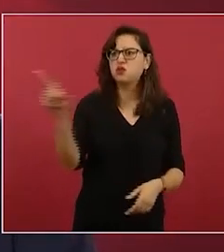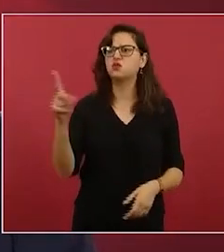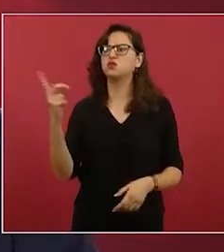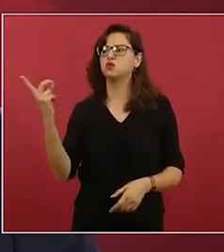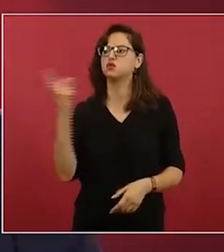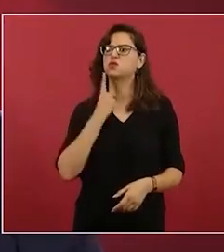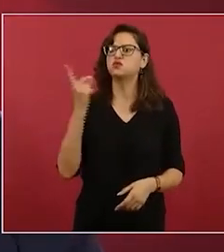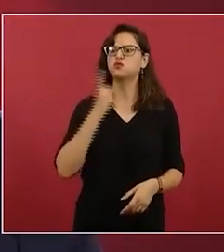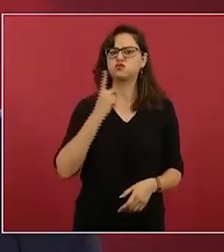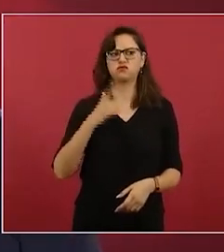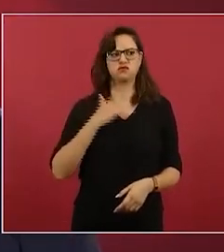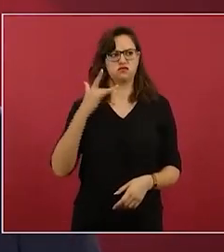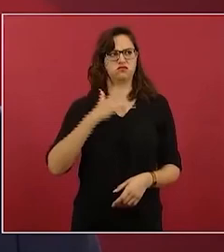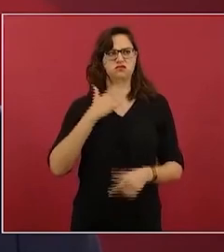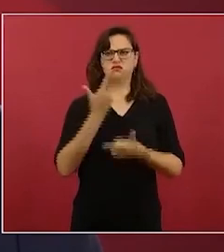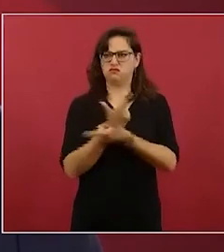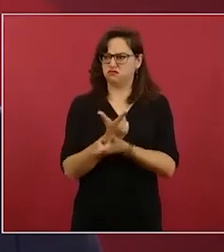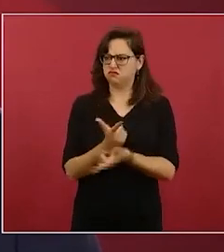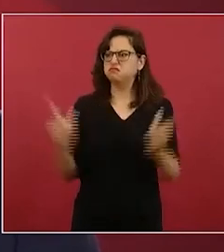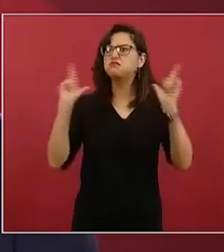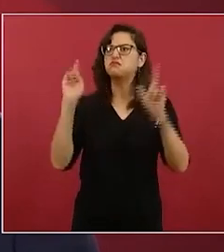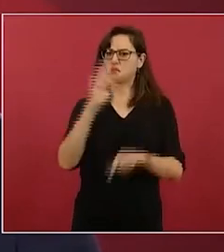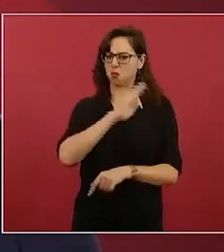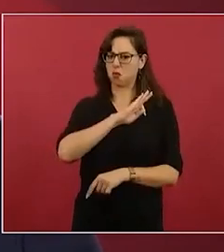de sentirse libres